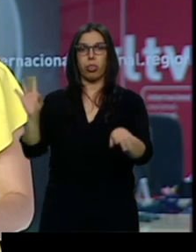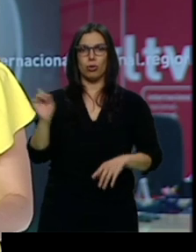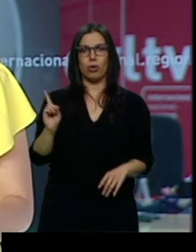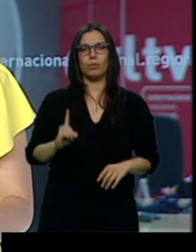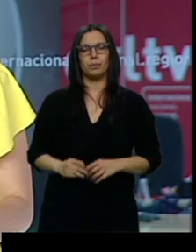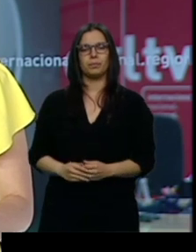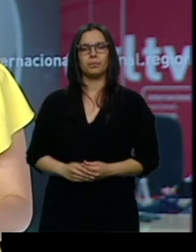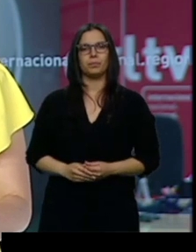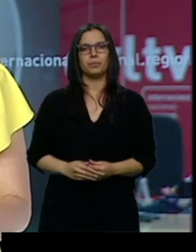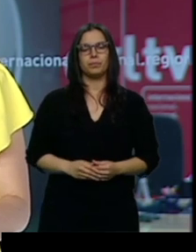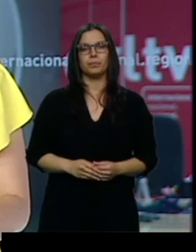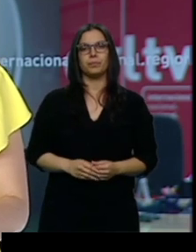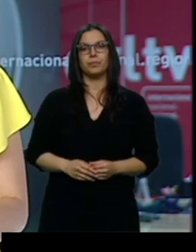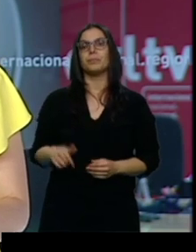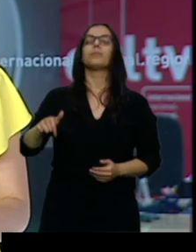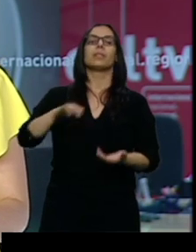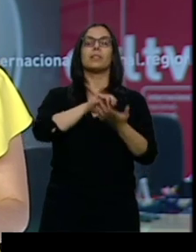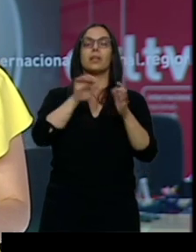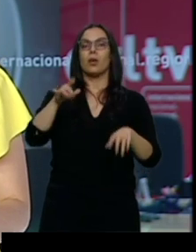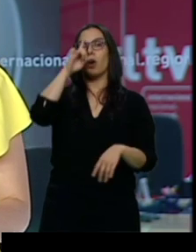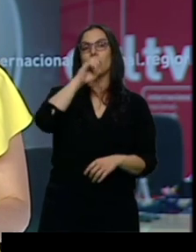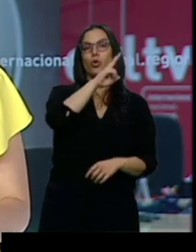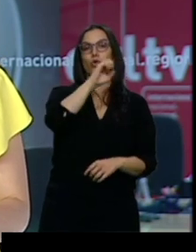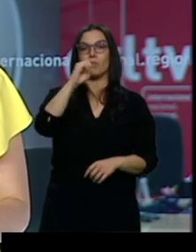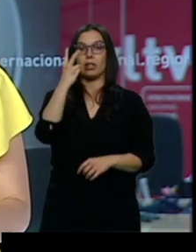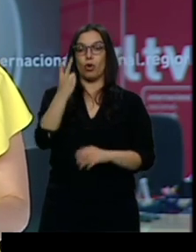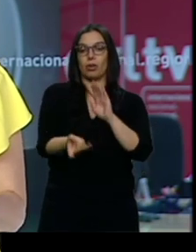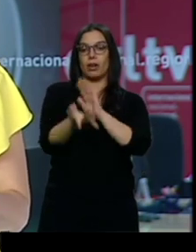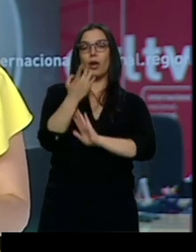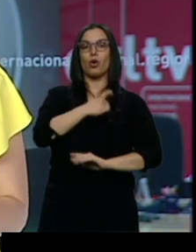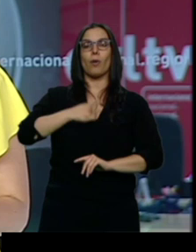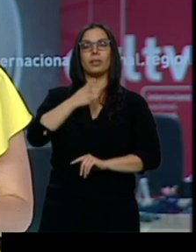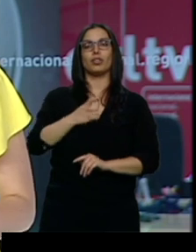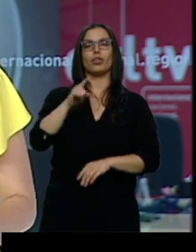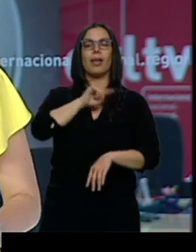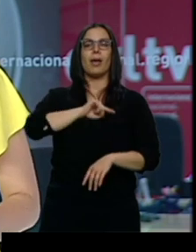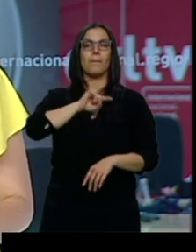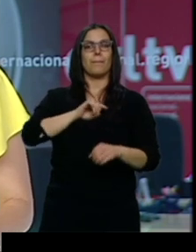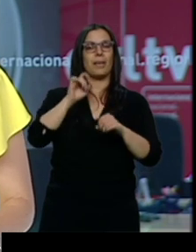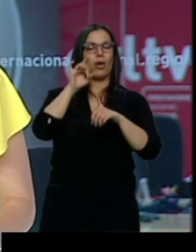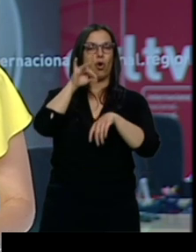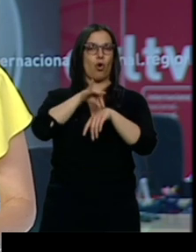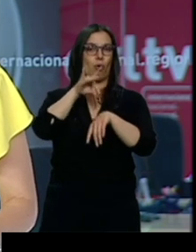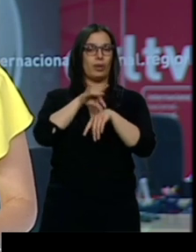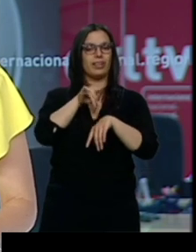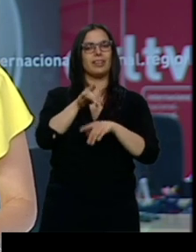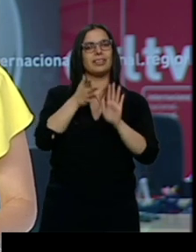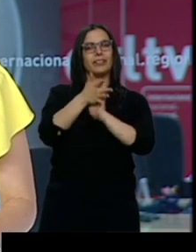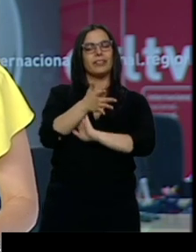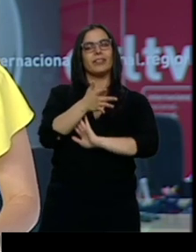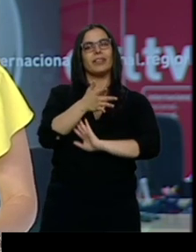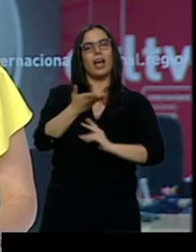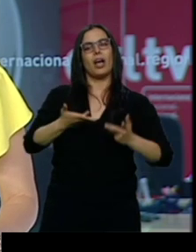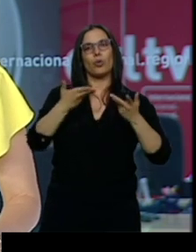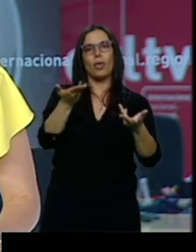En Castilla y León, desde el año 2002, funciona la Comisión de Bioética. Su misión es ayudar a profesionales, pacientes y familiares